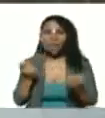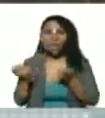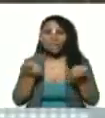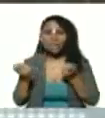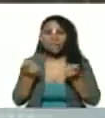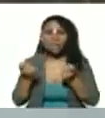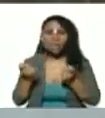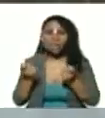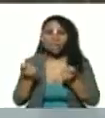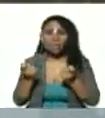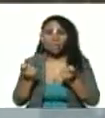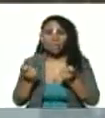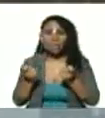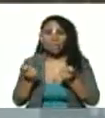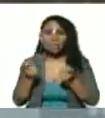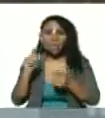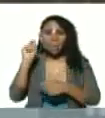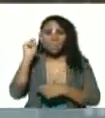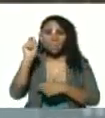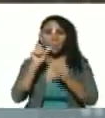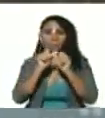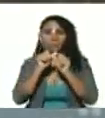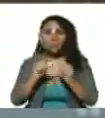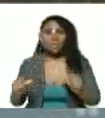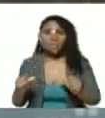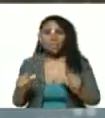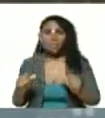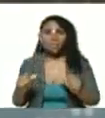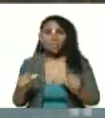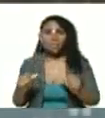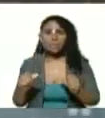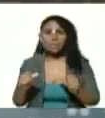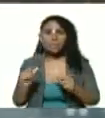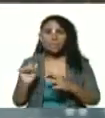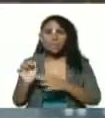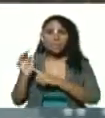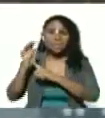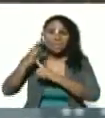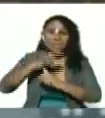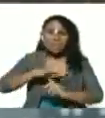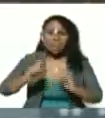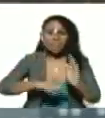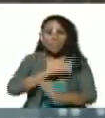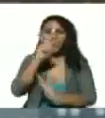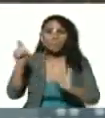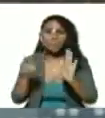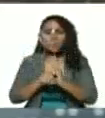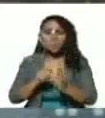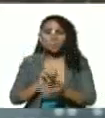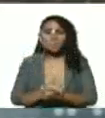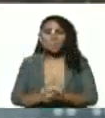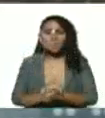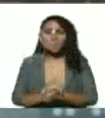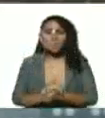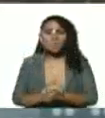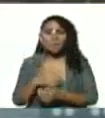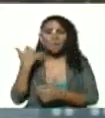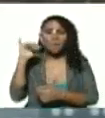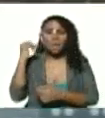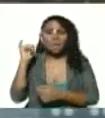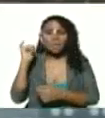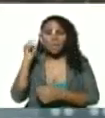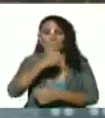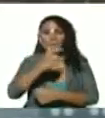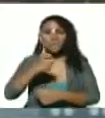hegemónica del puntofijismo de represión absoluta contó con gente